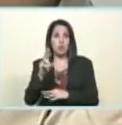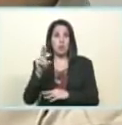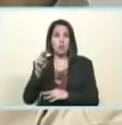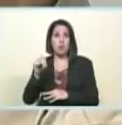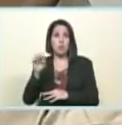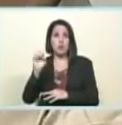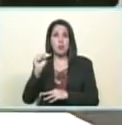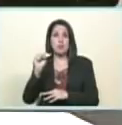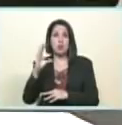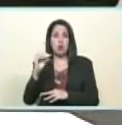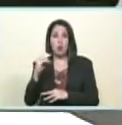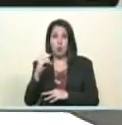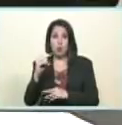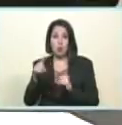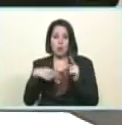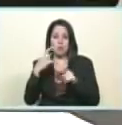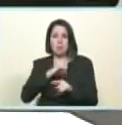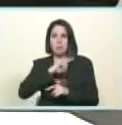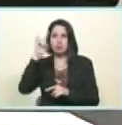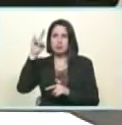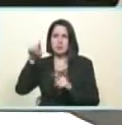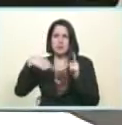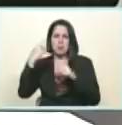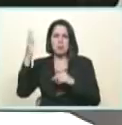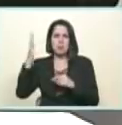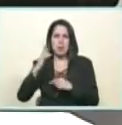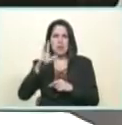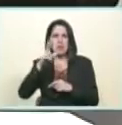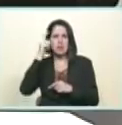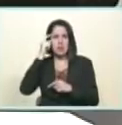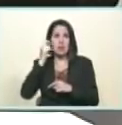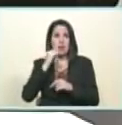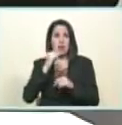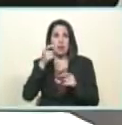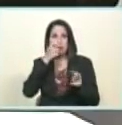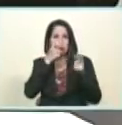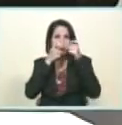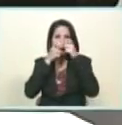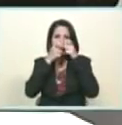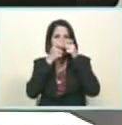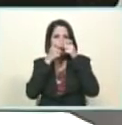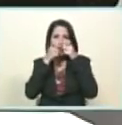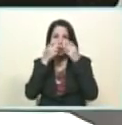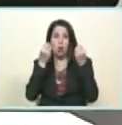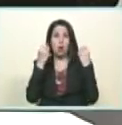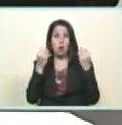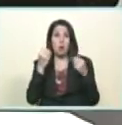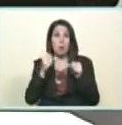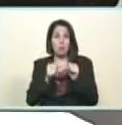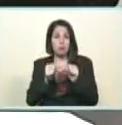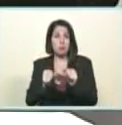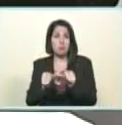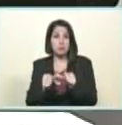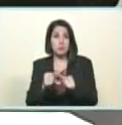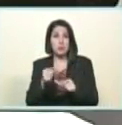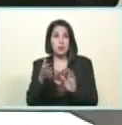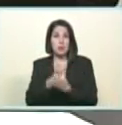desde allá va haciéndole seguimiento a todo vamos a hacerle seguimiento a precisamente con los CLAP